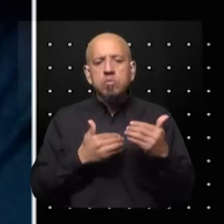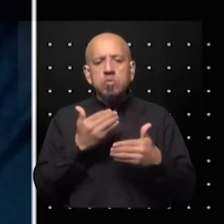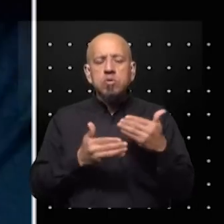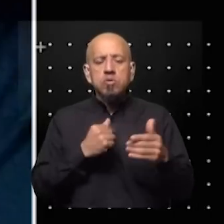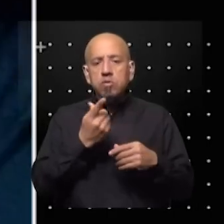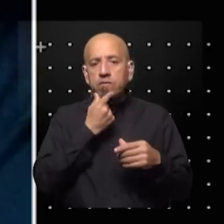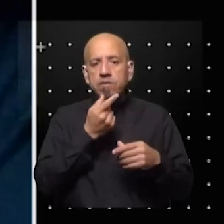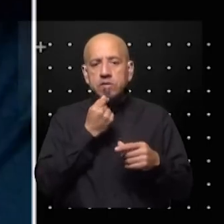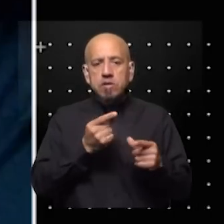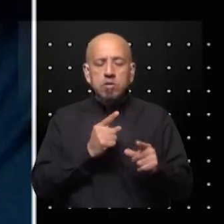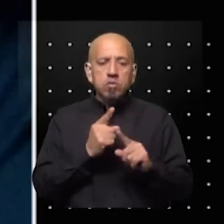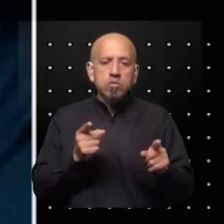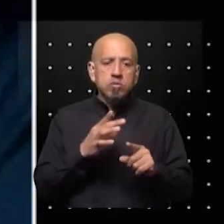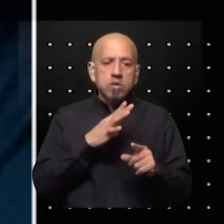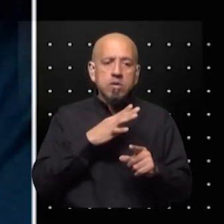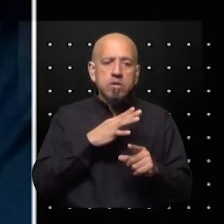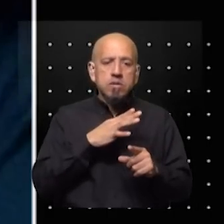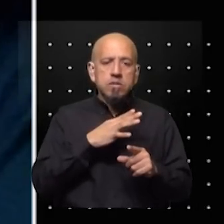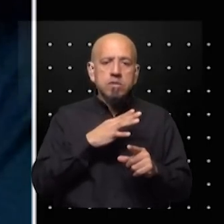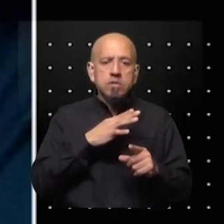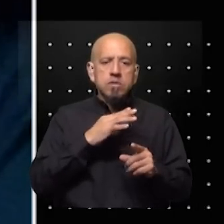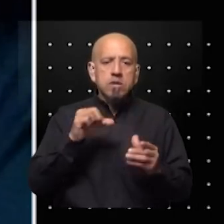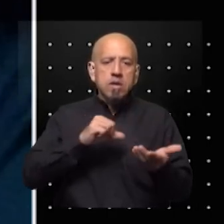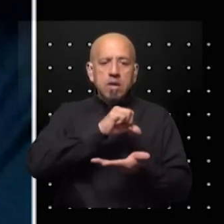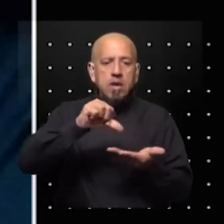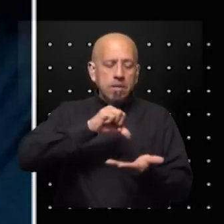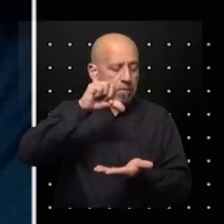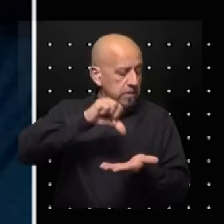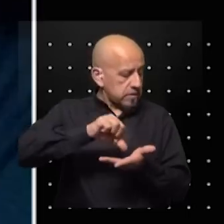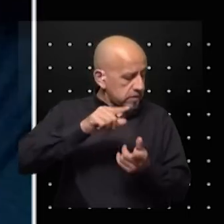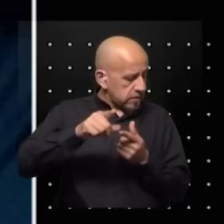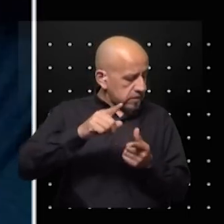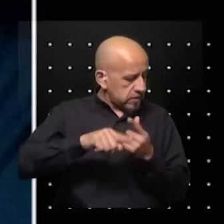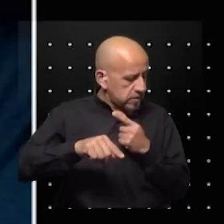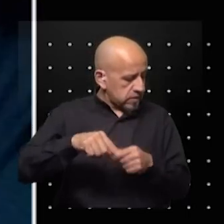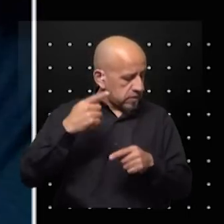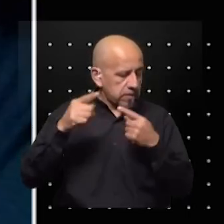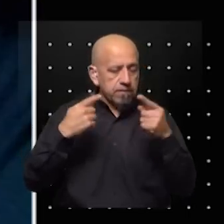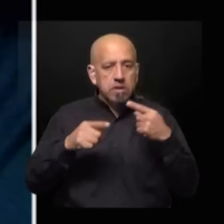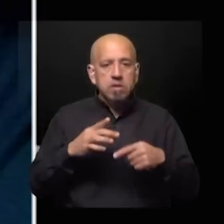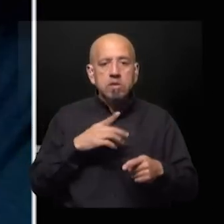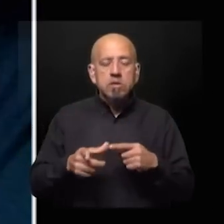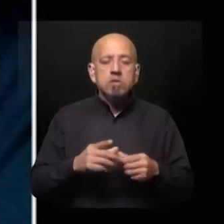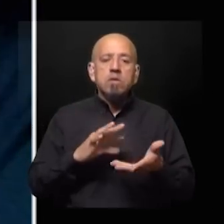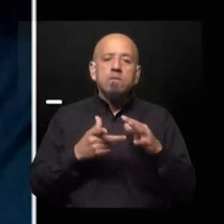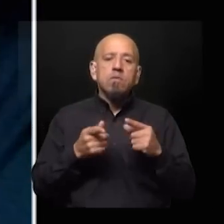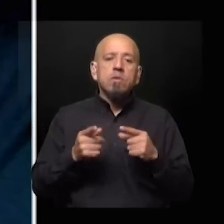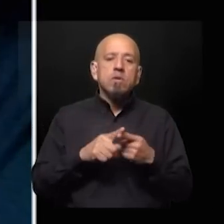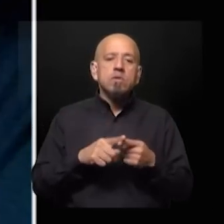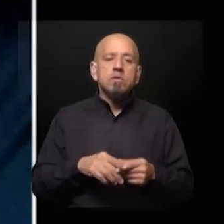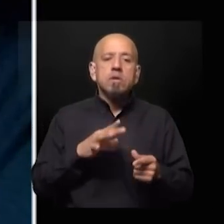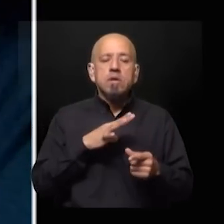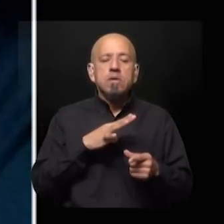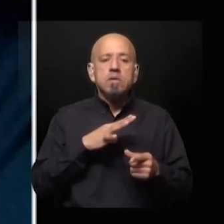fáciles, ¿no? Se han proliferado, hay países que pertenecen a diferentes bloques de manera simultánea, hay